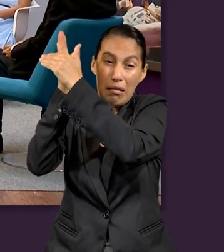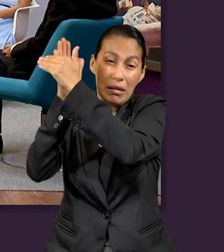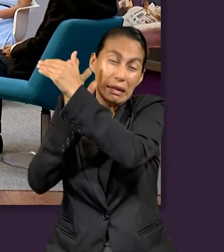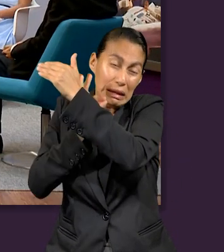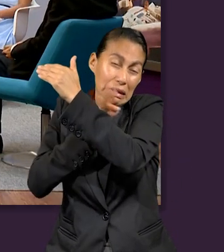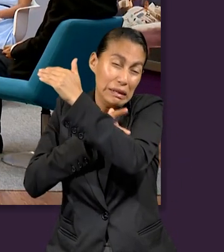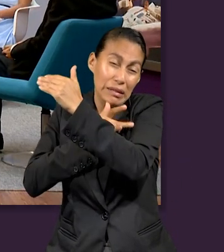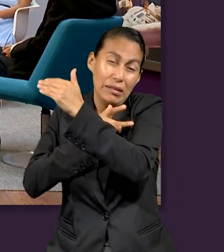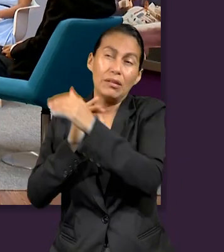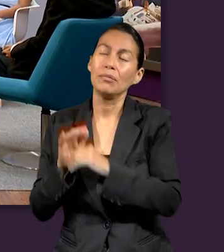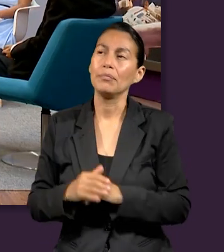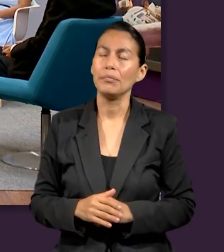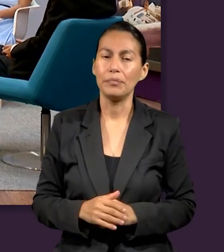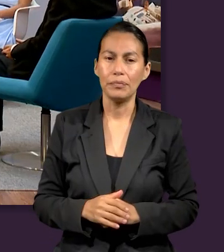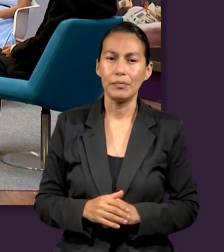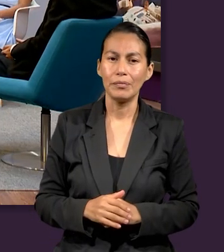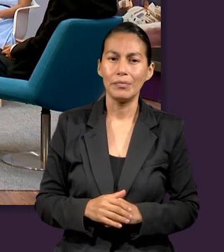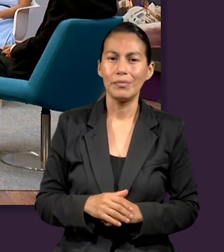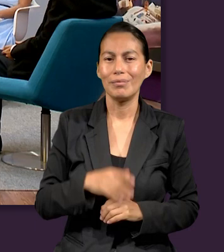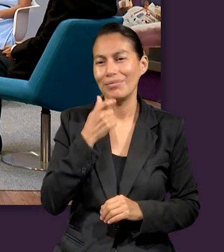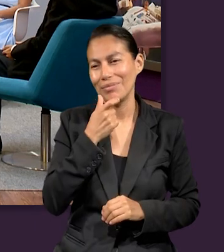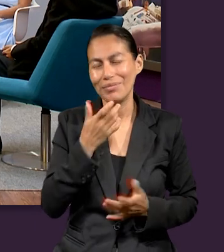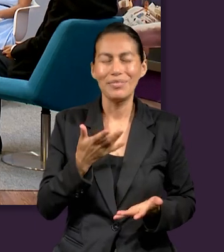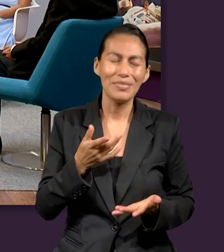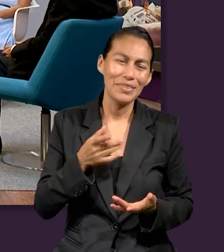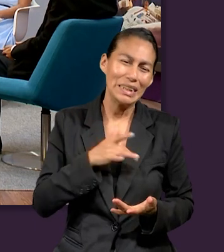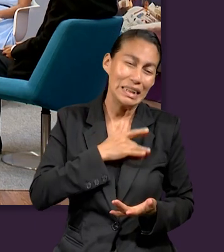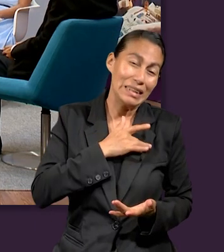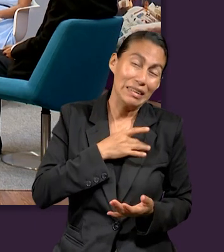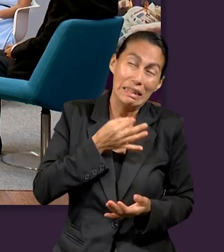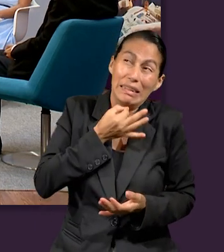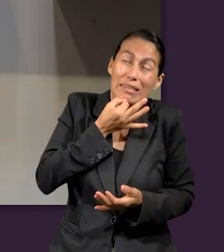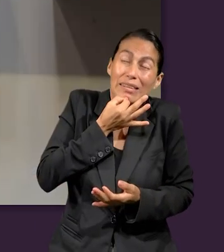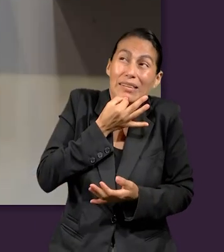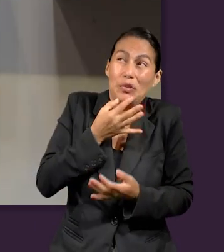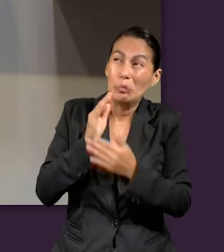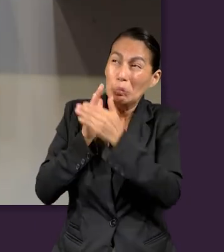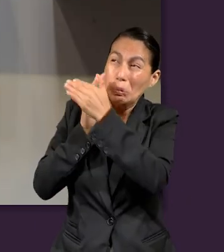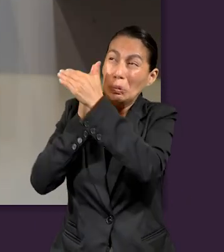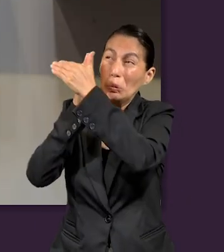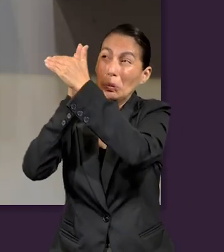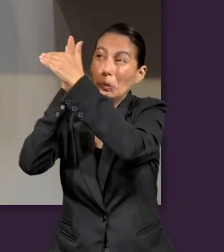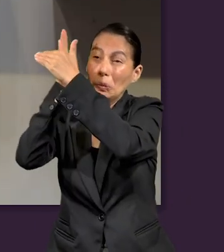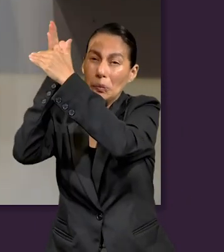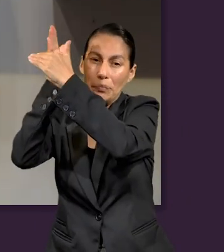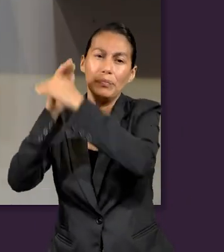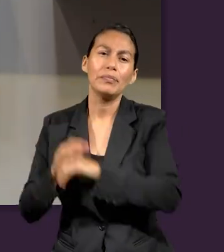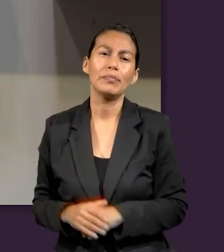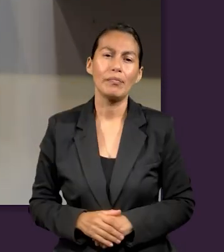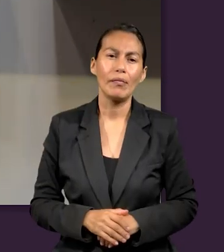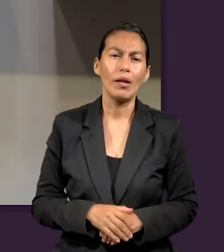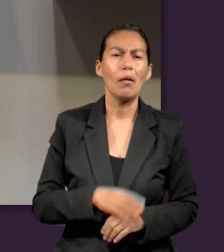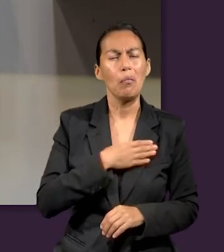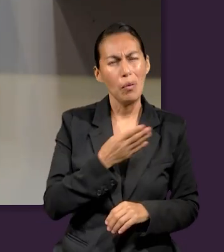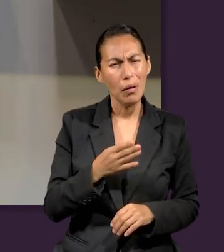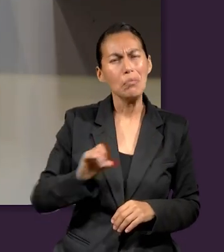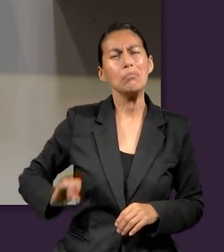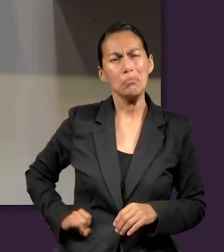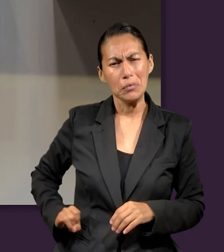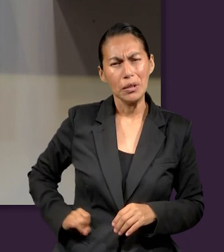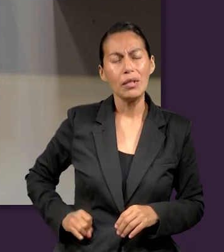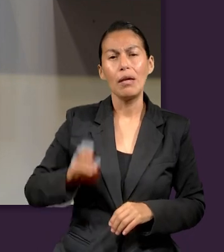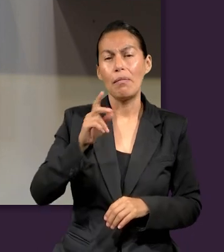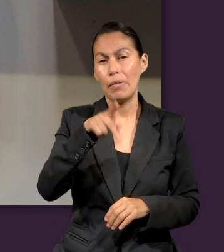pasito adentro del cielo. Pásela. Verdad, ya casi. Bueno, ha estado muy interesante el repaso de la lección. Sin embargo, vamos a